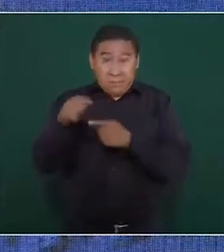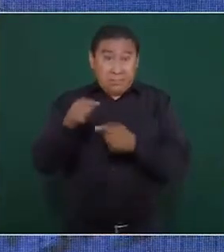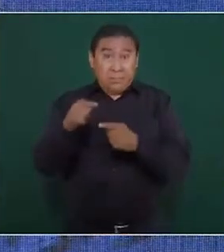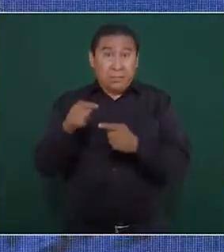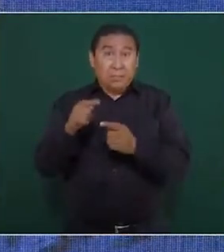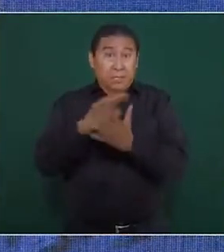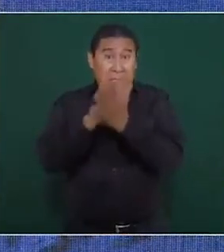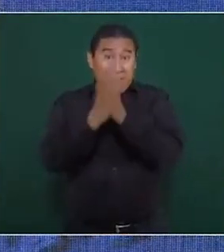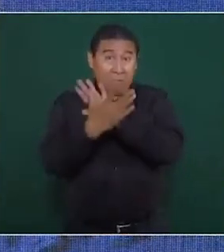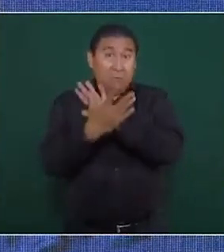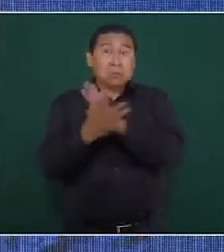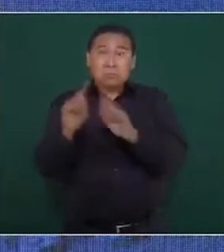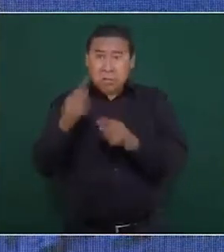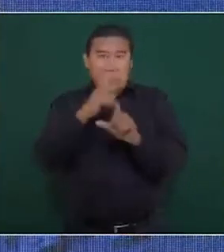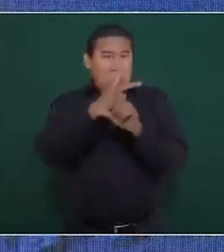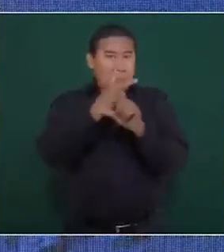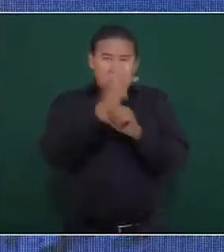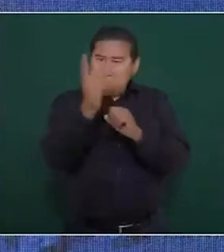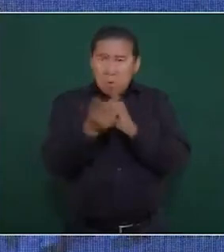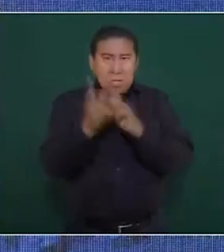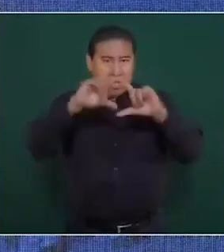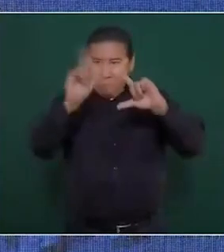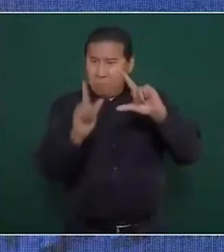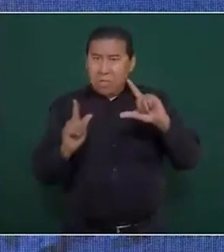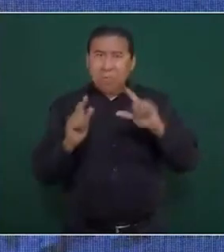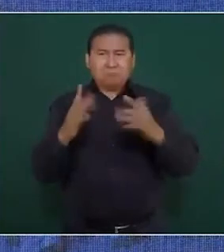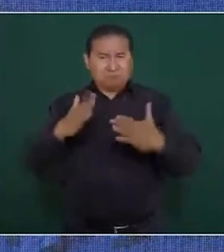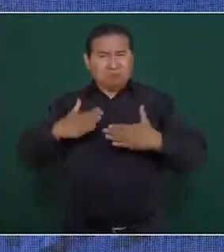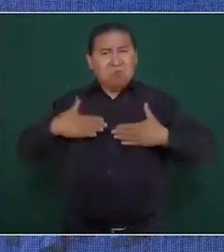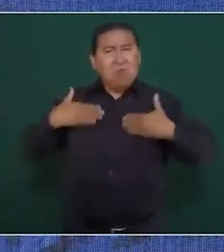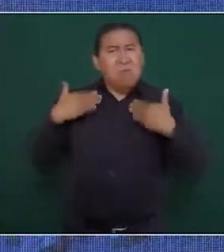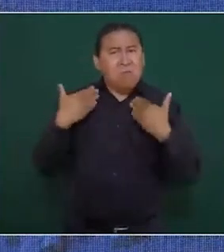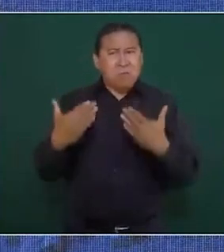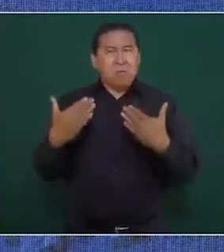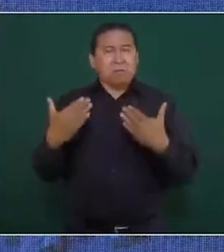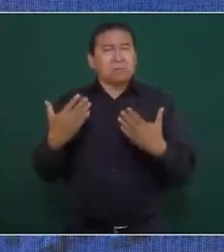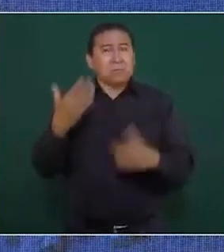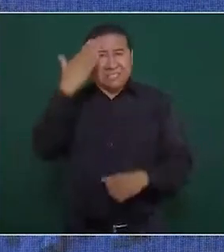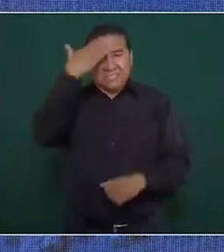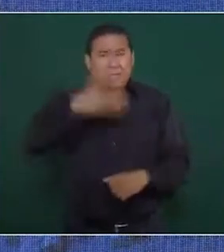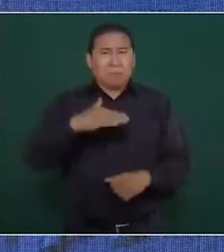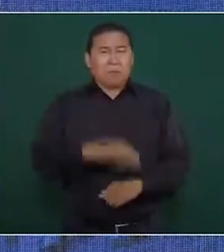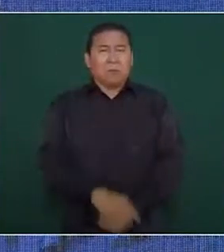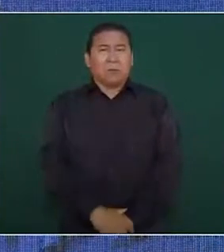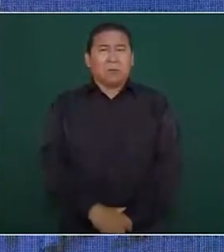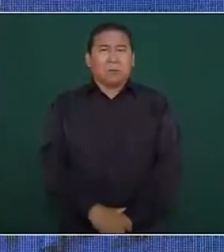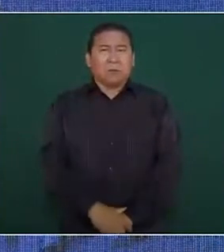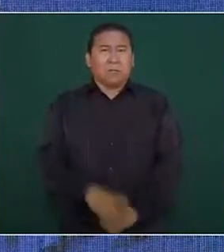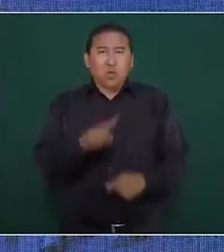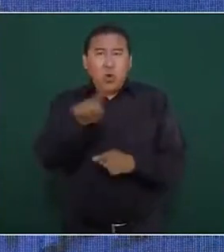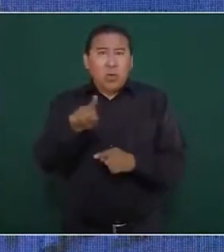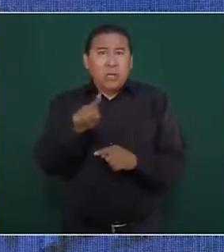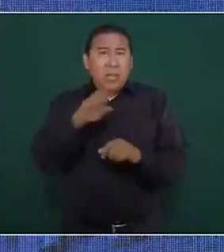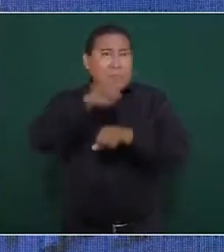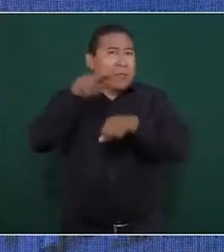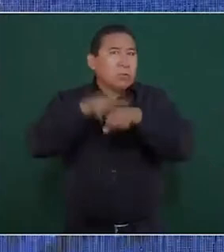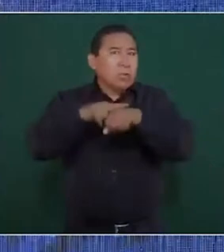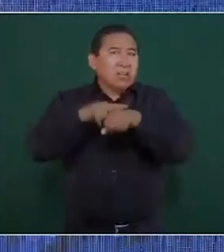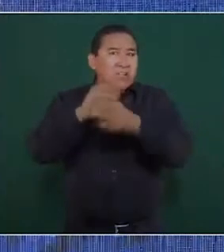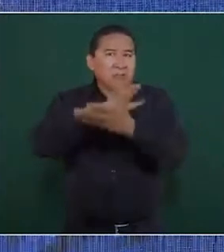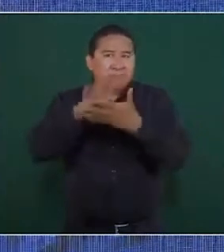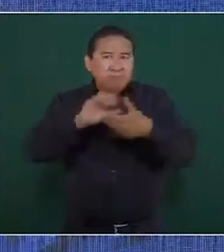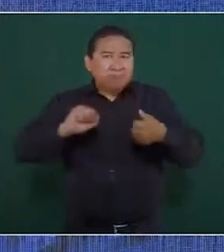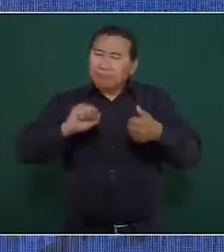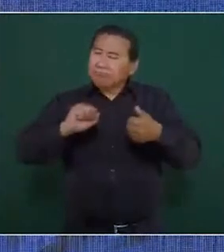transformación del país, y nos tienen confianza, saben que nosotros no vamos a destruir la naturaleza